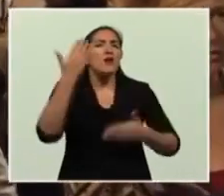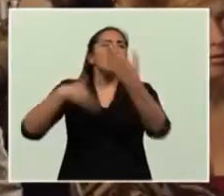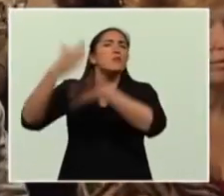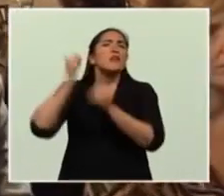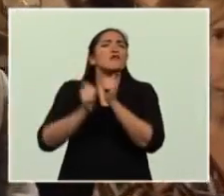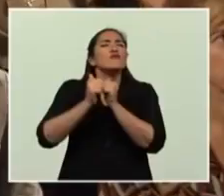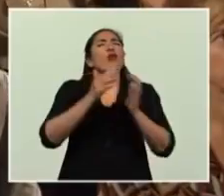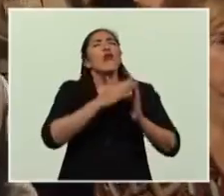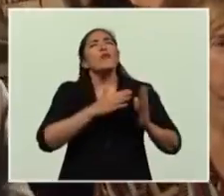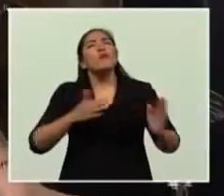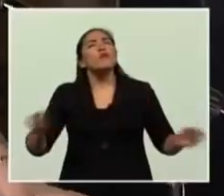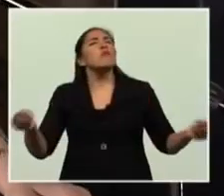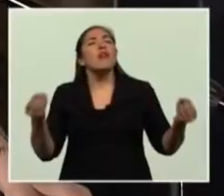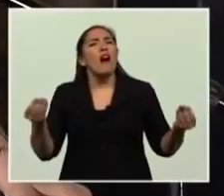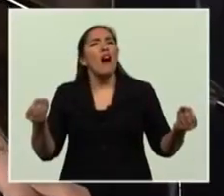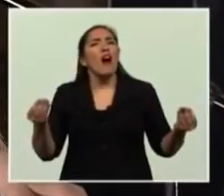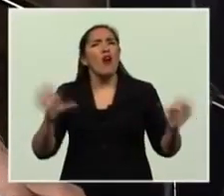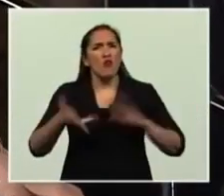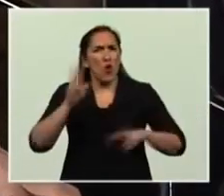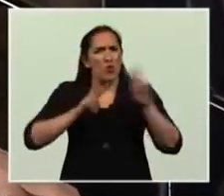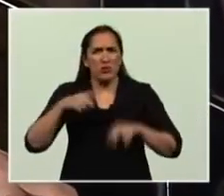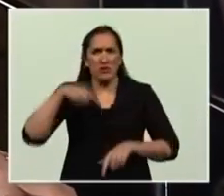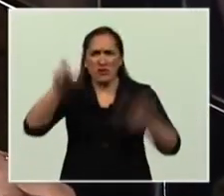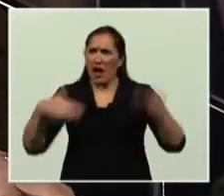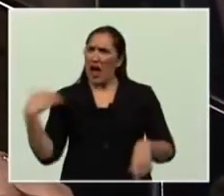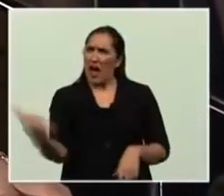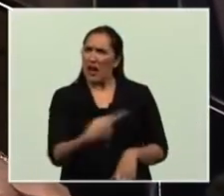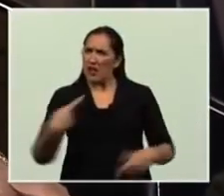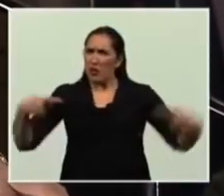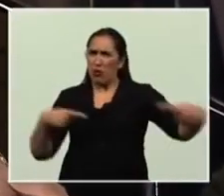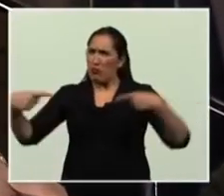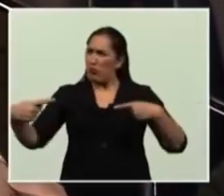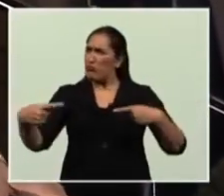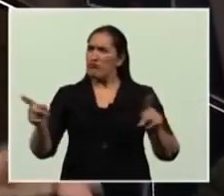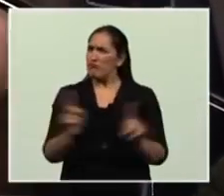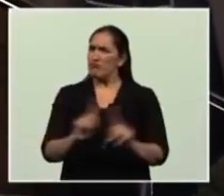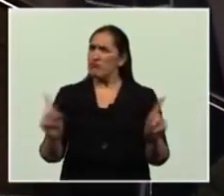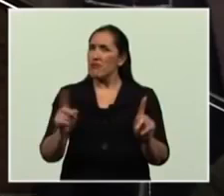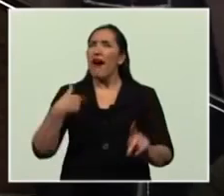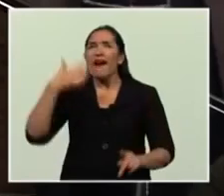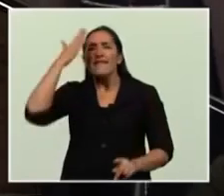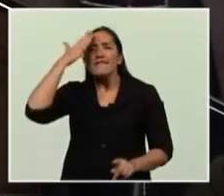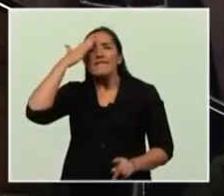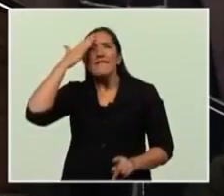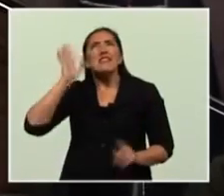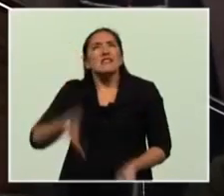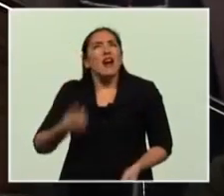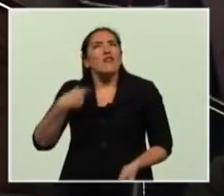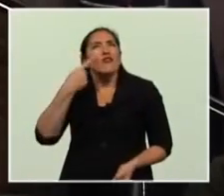querer enfrentar a los argentinos, al contrario, recordar la historia es necesariamente